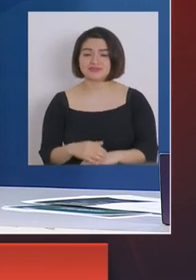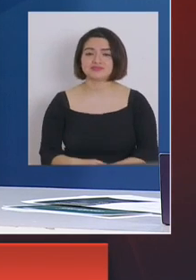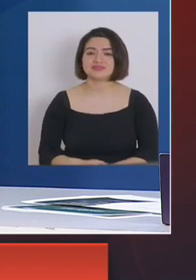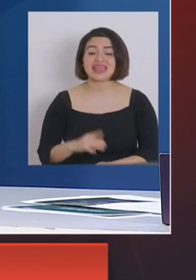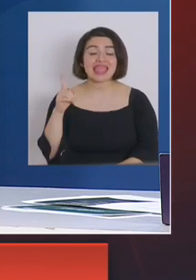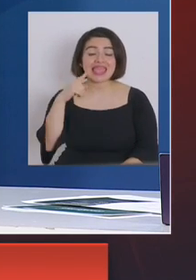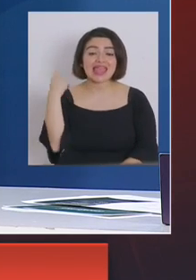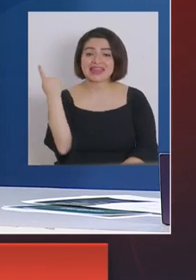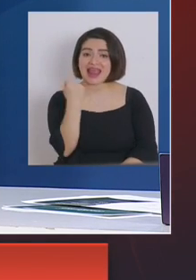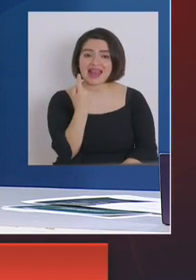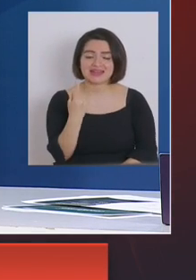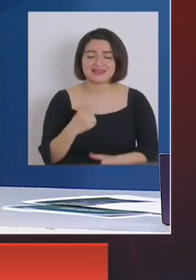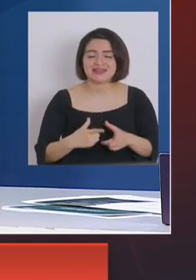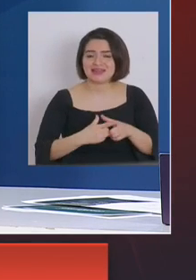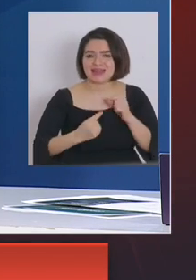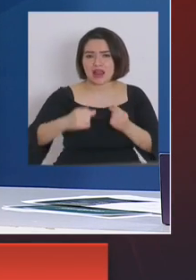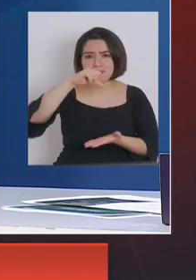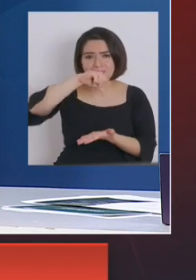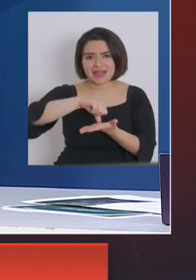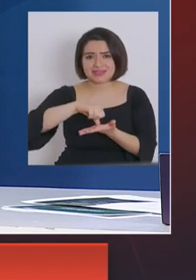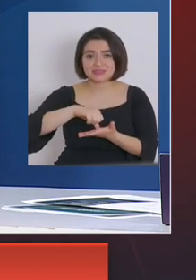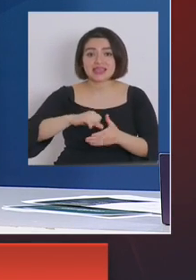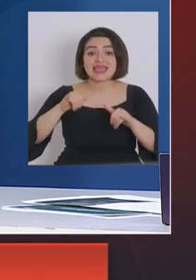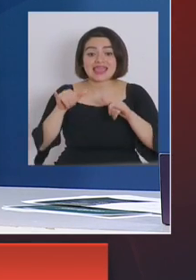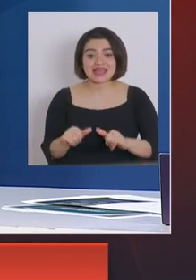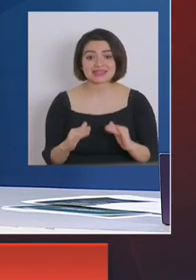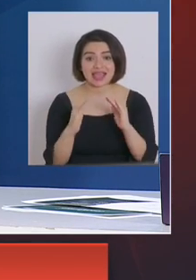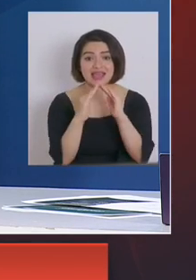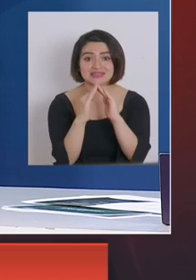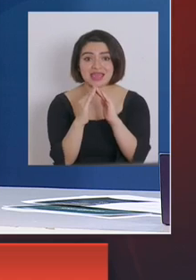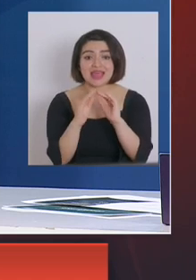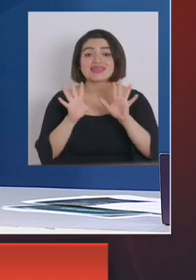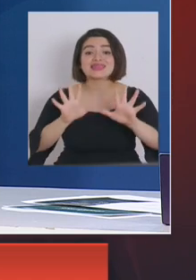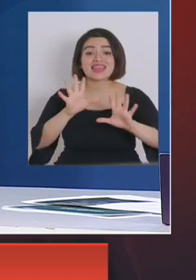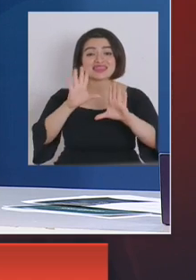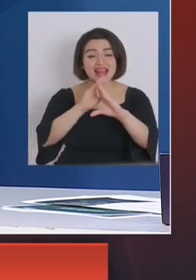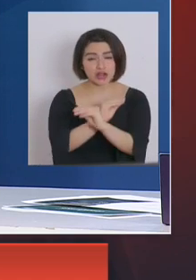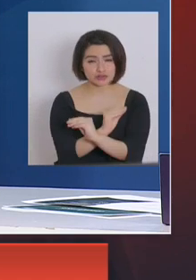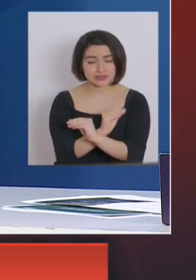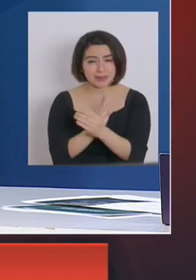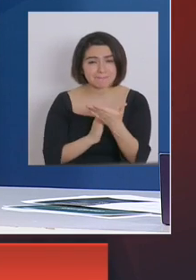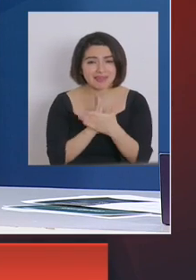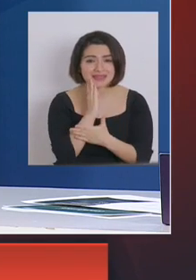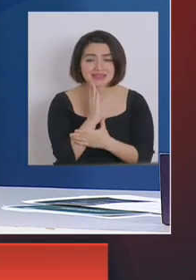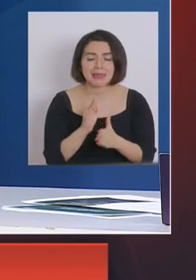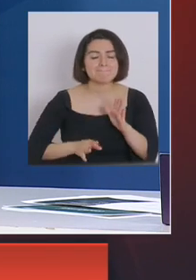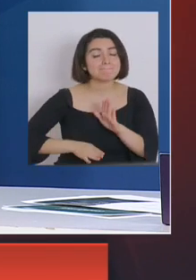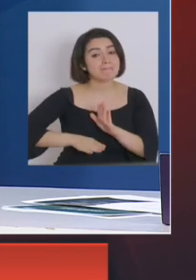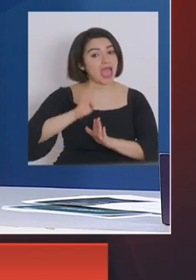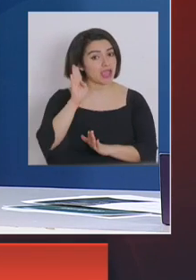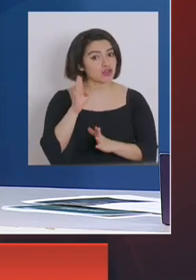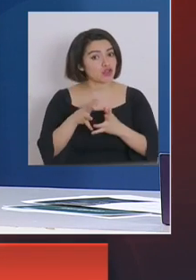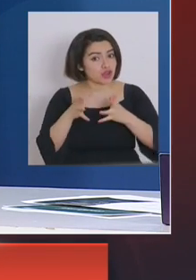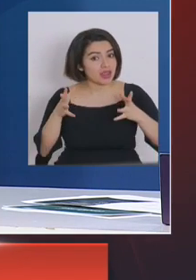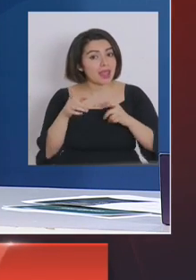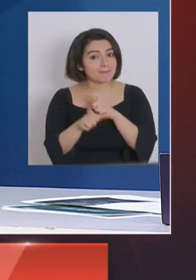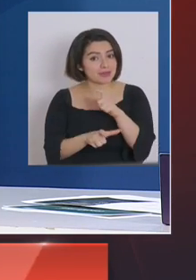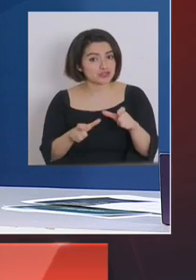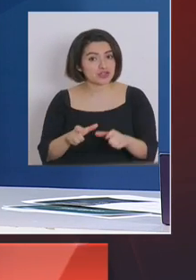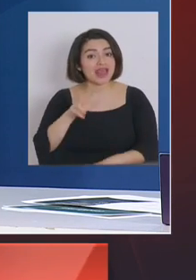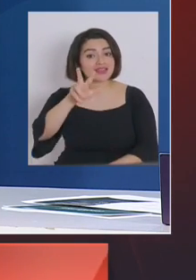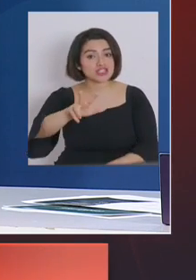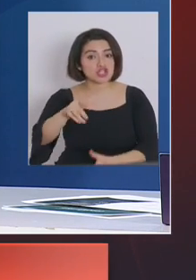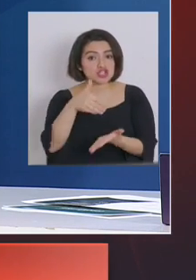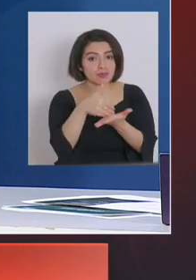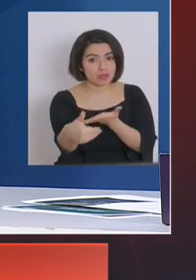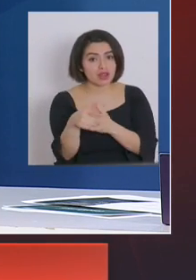generales a lo largo de todo el país, hoy día el toque de queda está a las 22 horas y la mayoría de las personas, la mayoría de los 18 millones